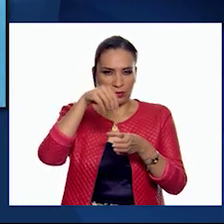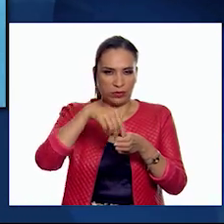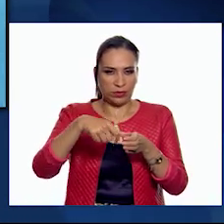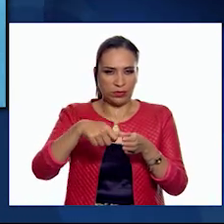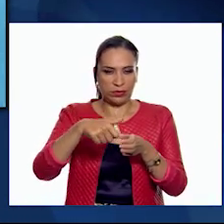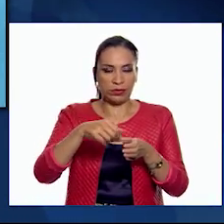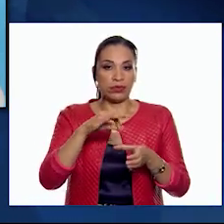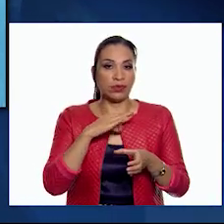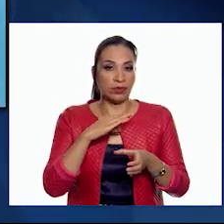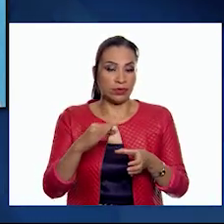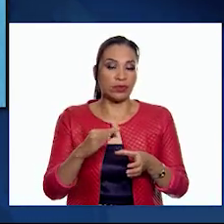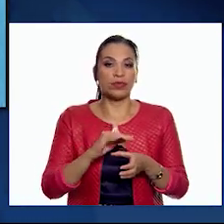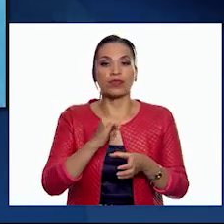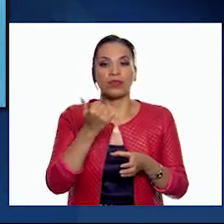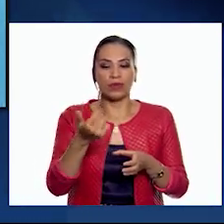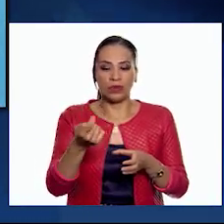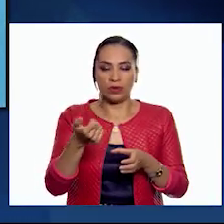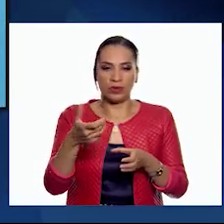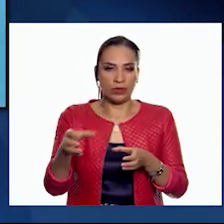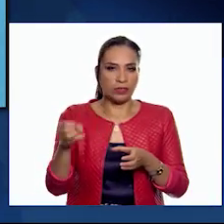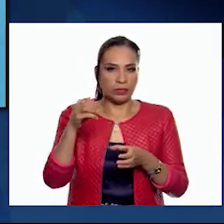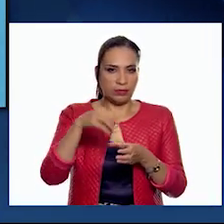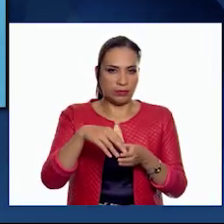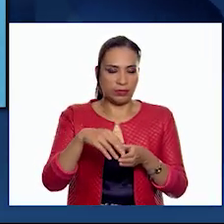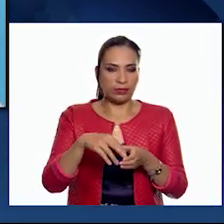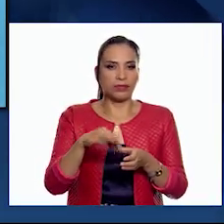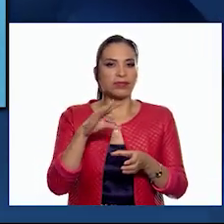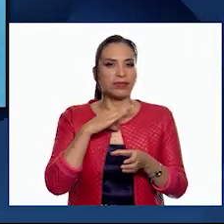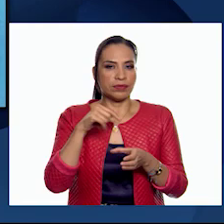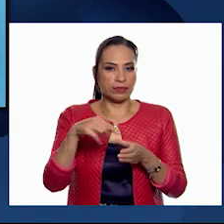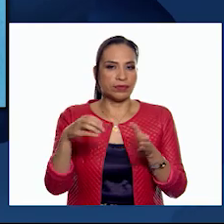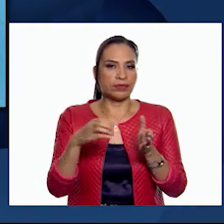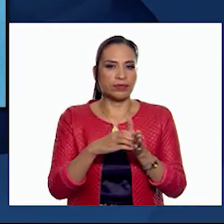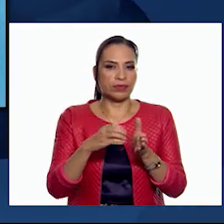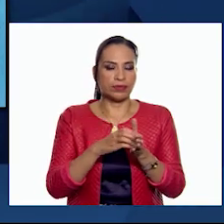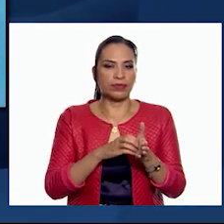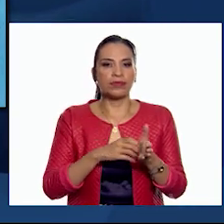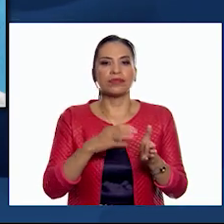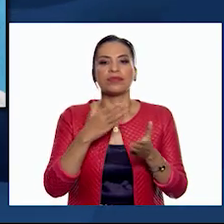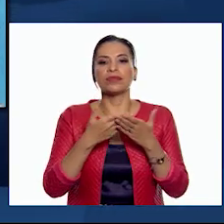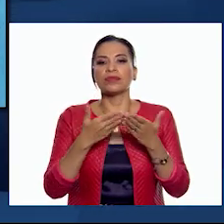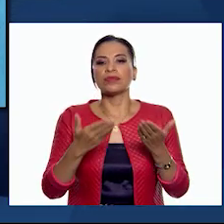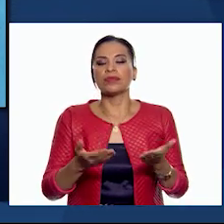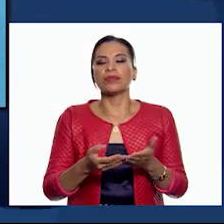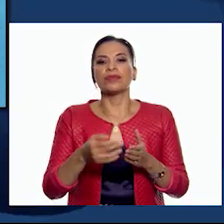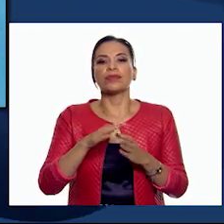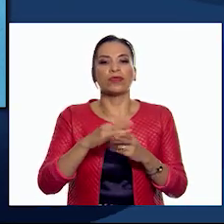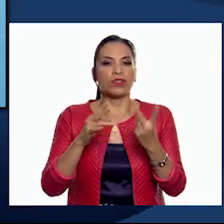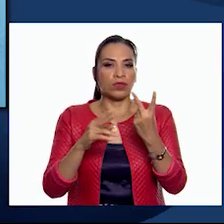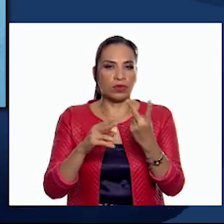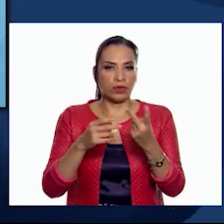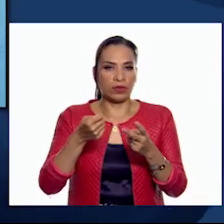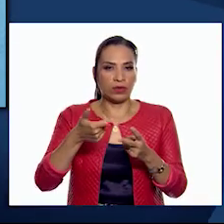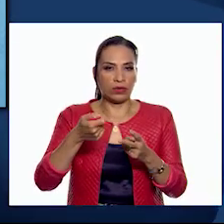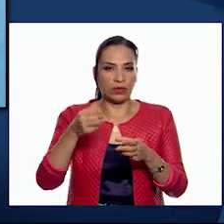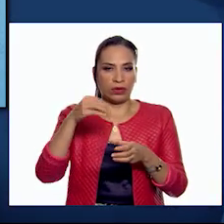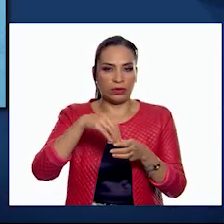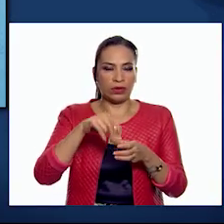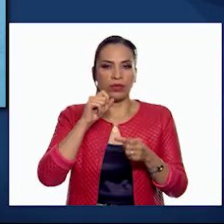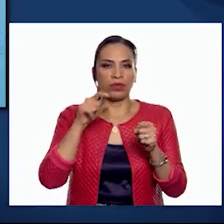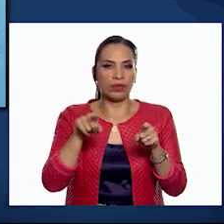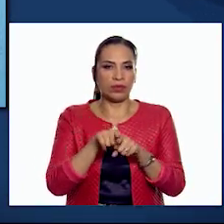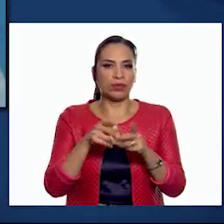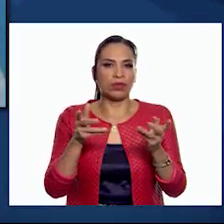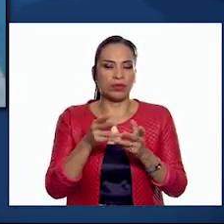Si lo consigue, toma la siguiente canica. La pone en la caja e intenta ahora con ambas canicas al mismo